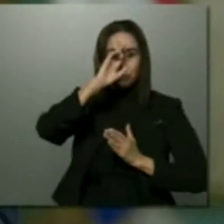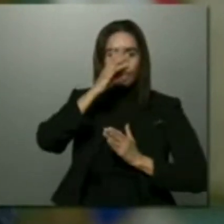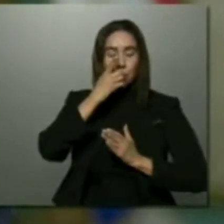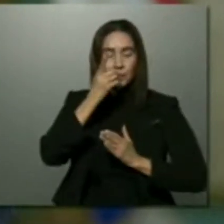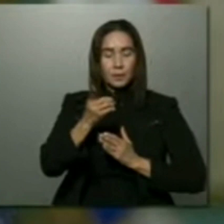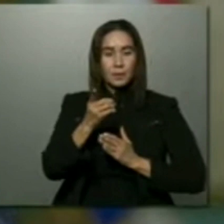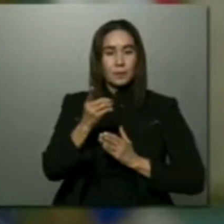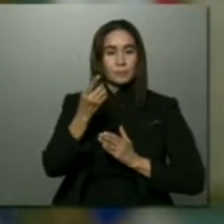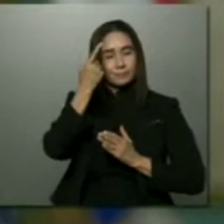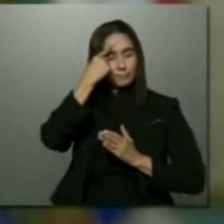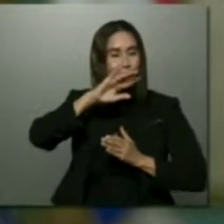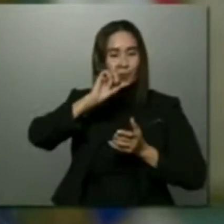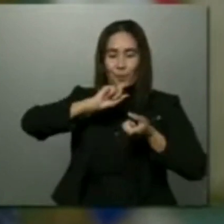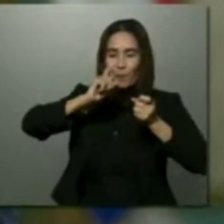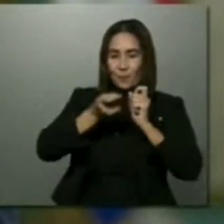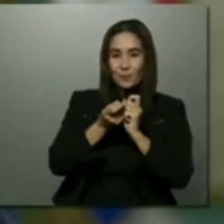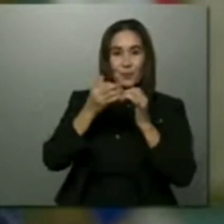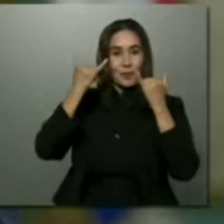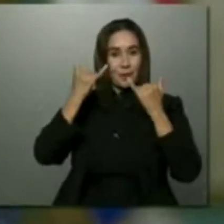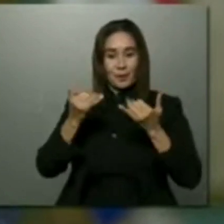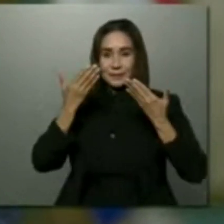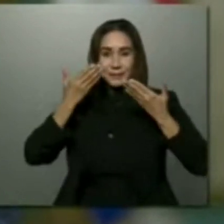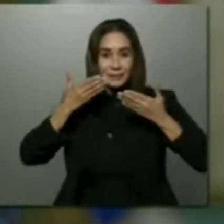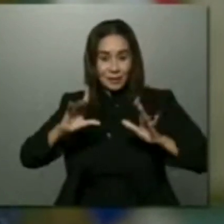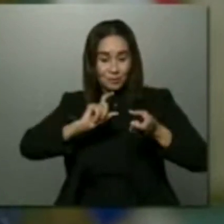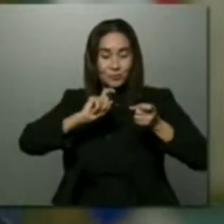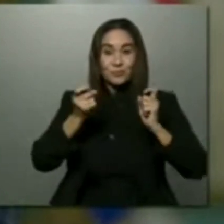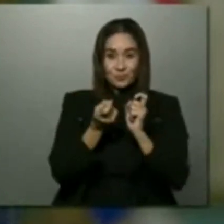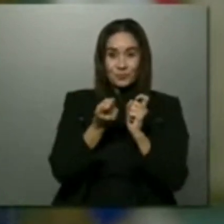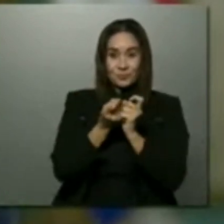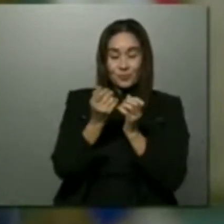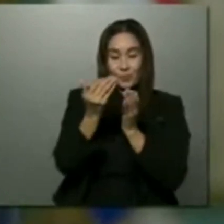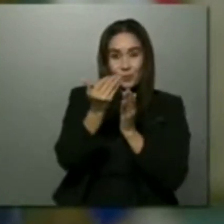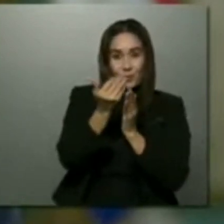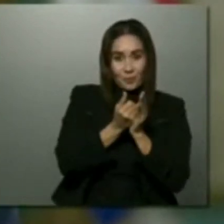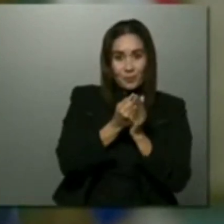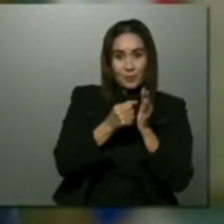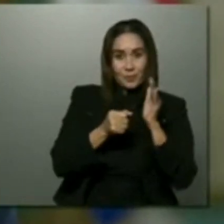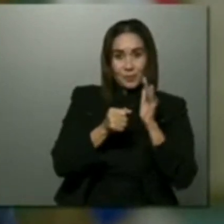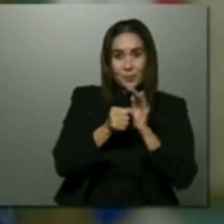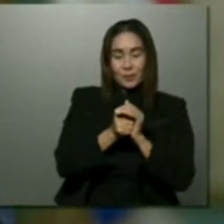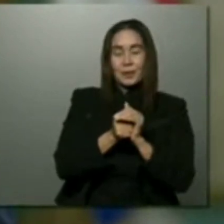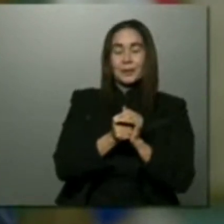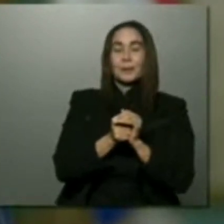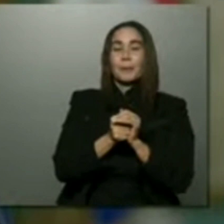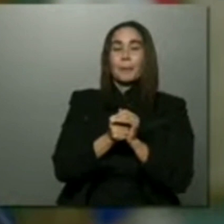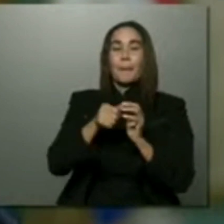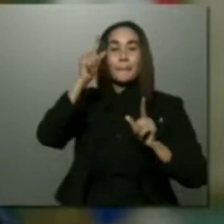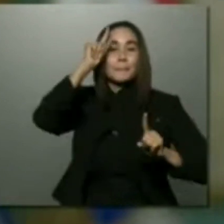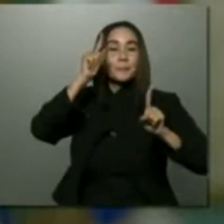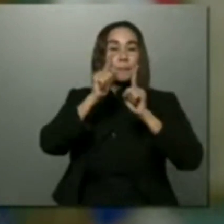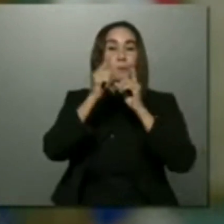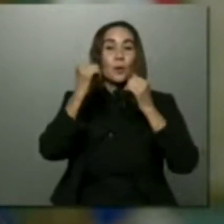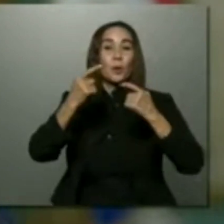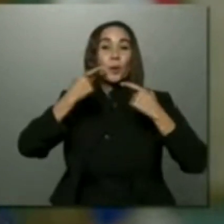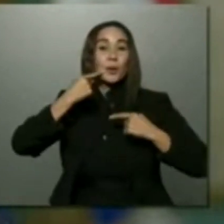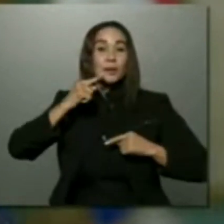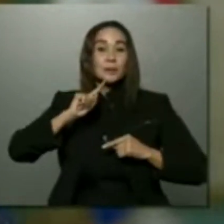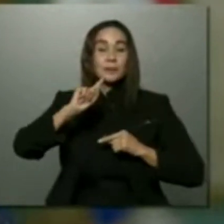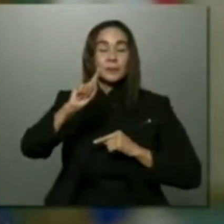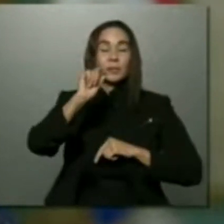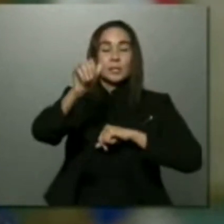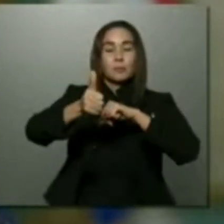Pero desde ahora ya no habrá más gasto, sino un ahorro. El acuerdo que hoy les anunciamos